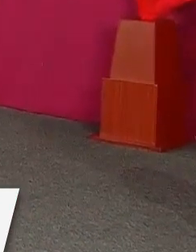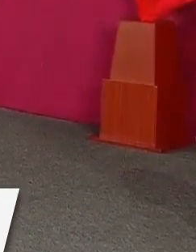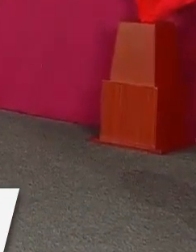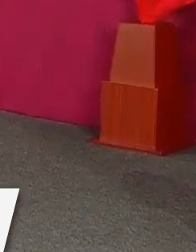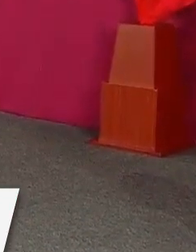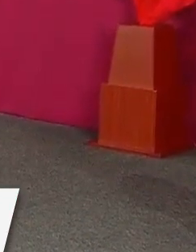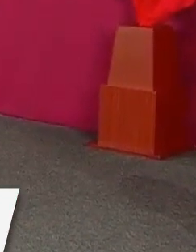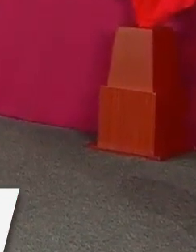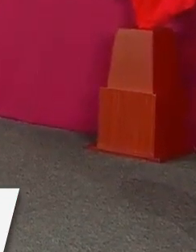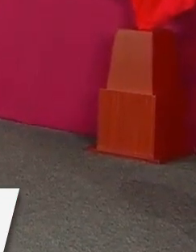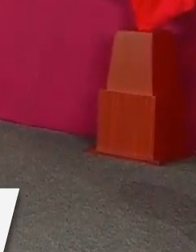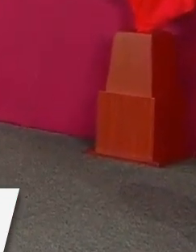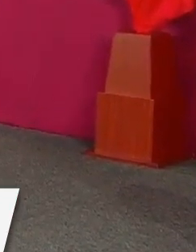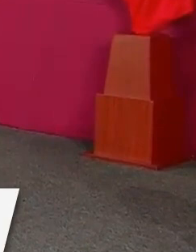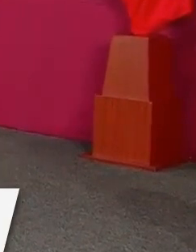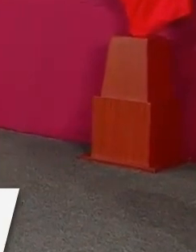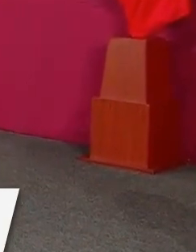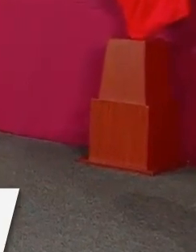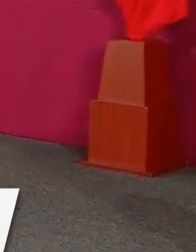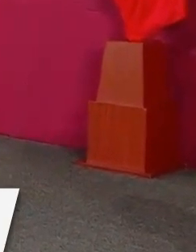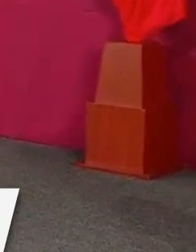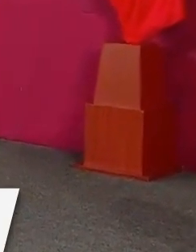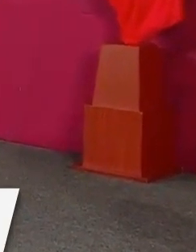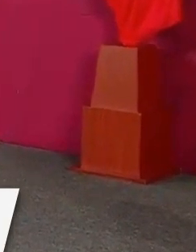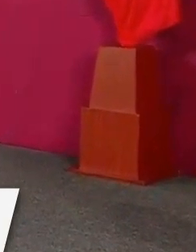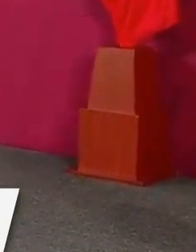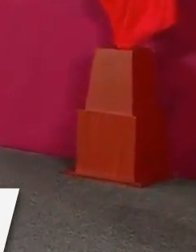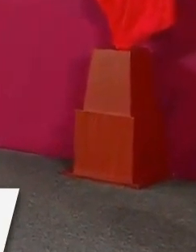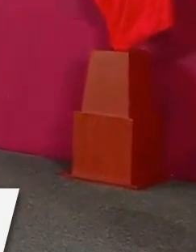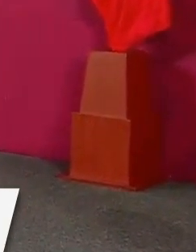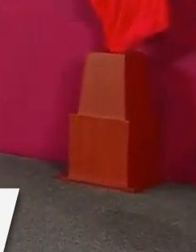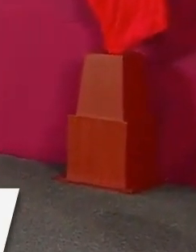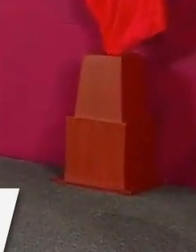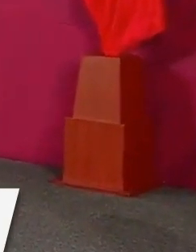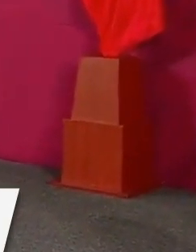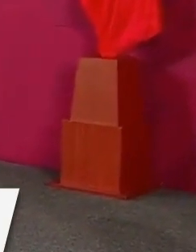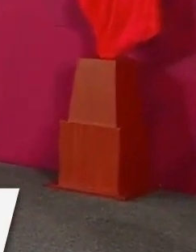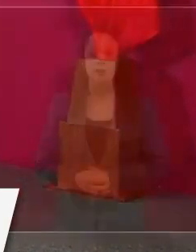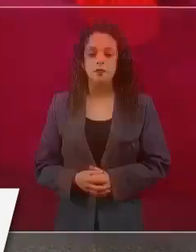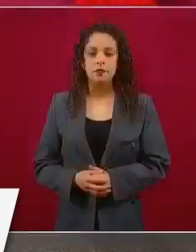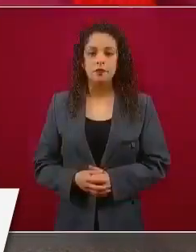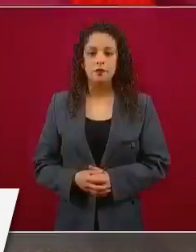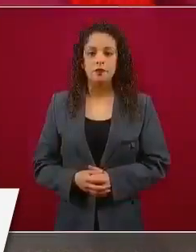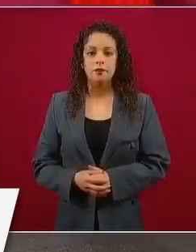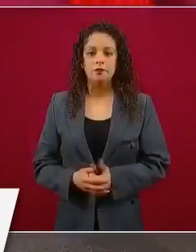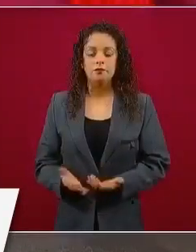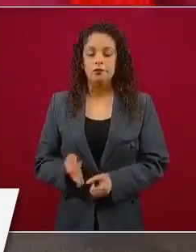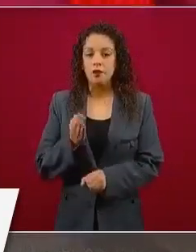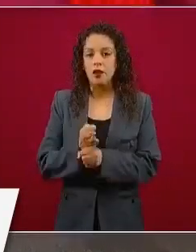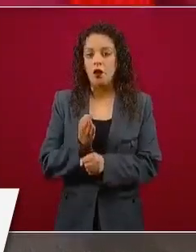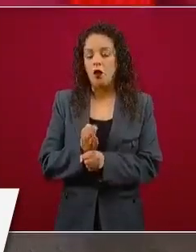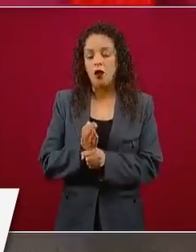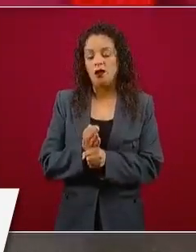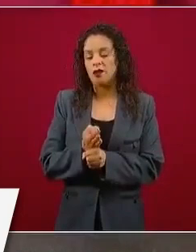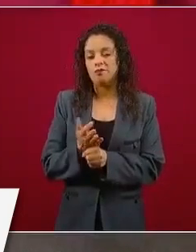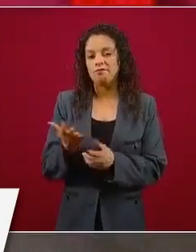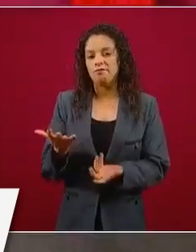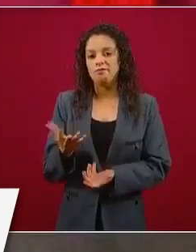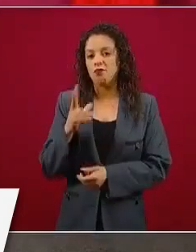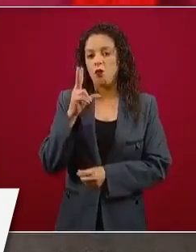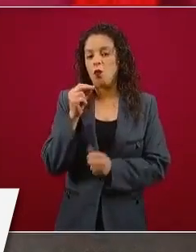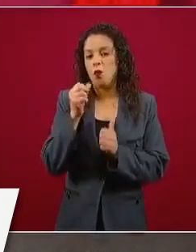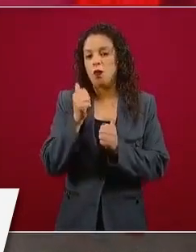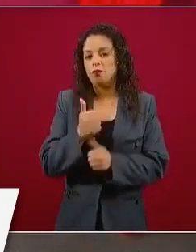intervenir, no es conveniente, no es prudente, no es